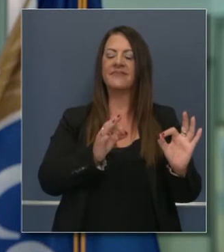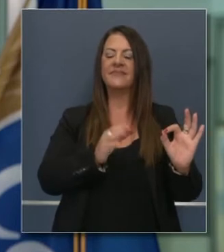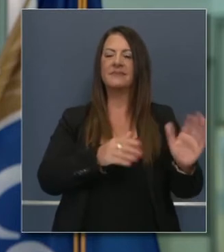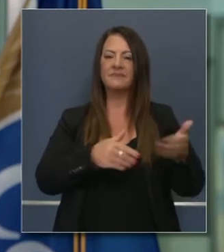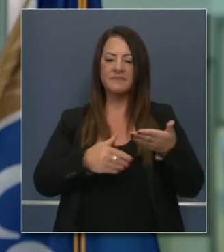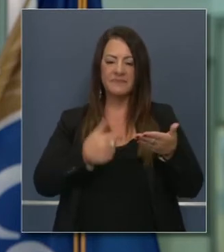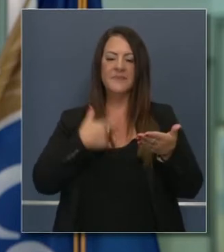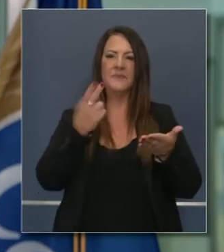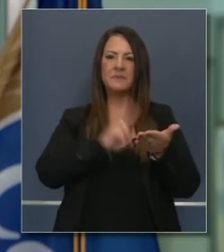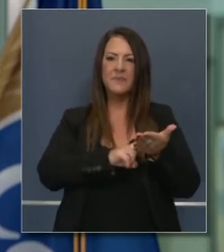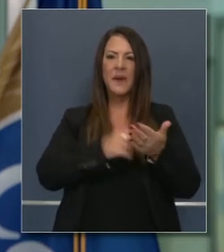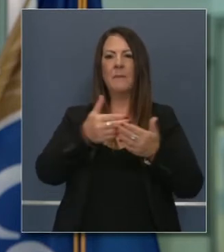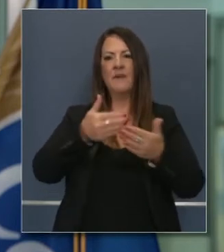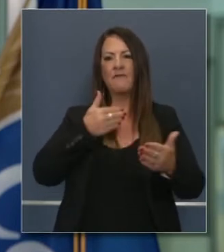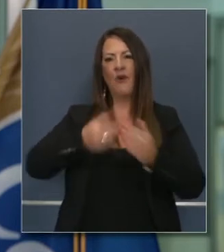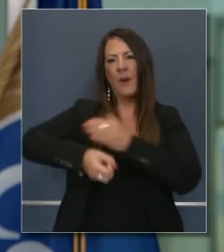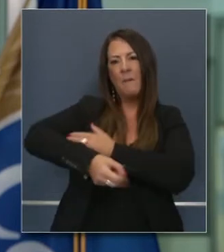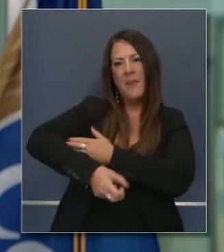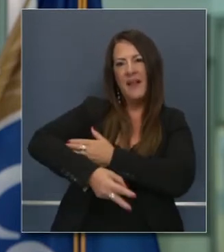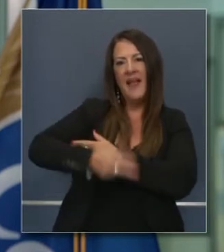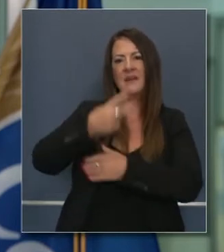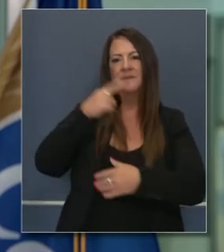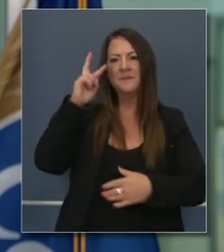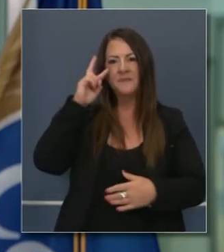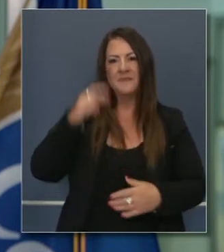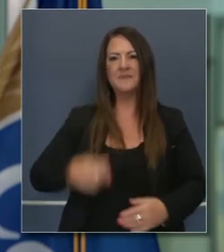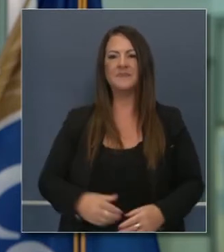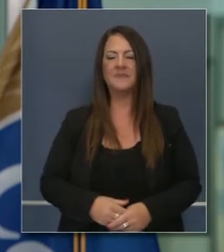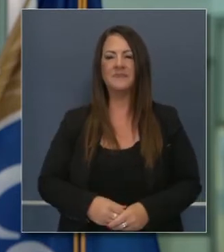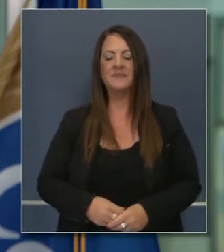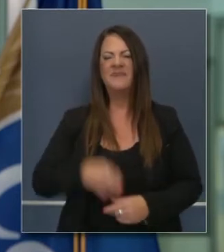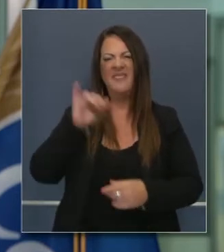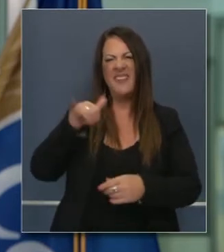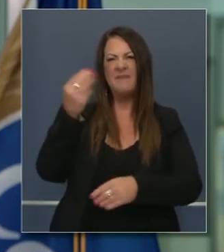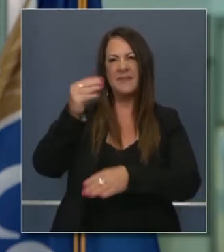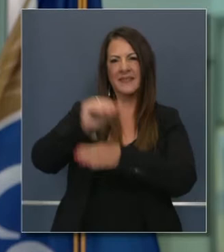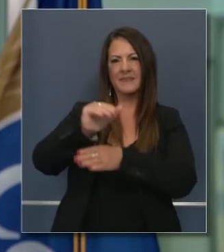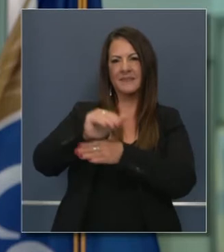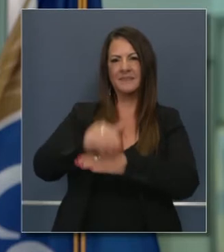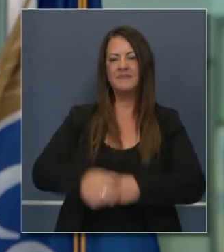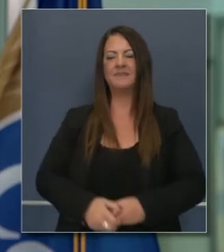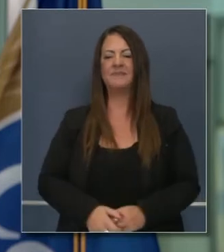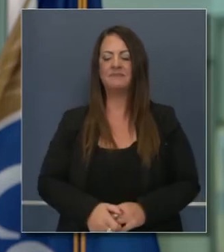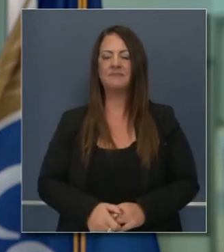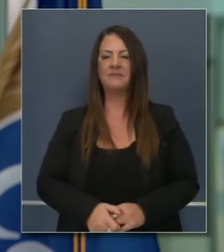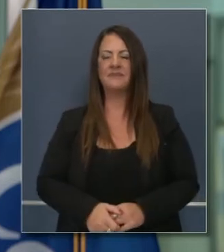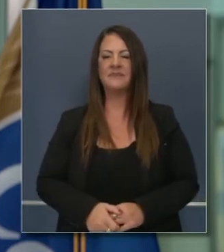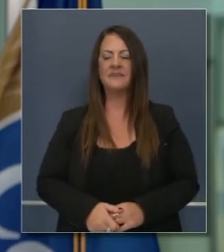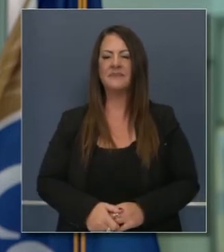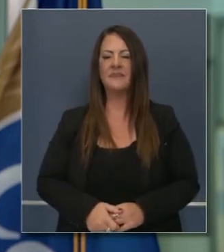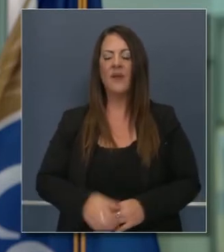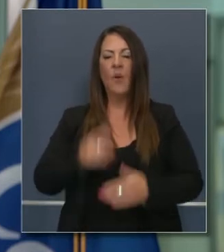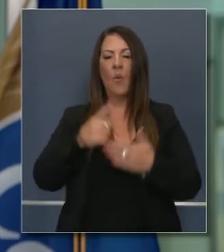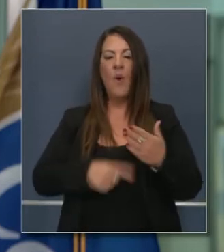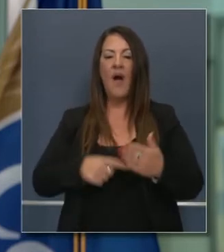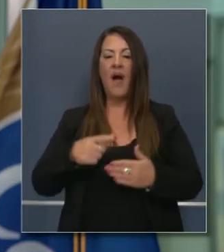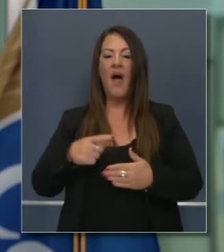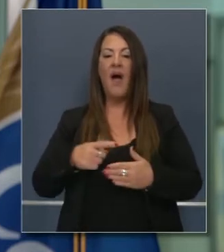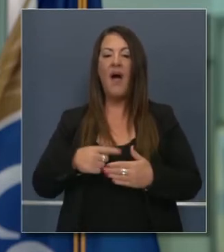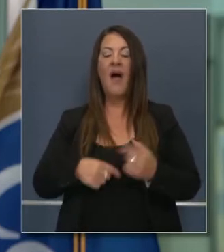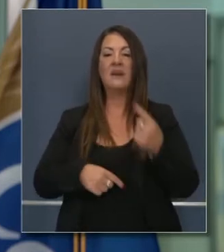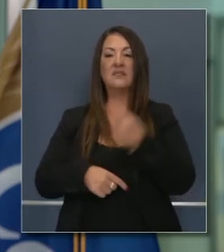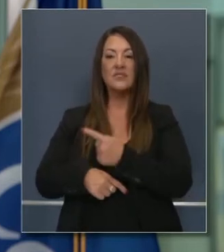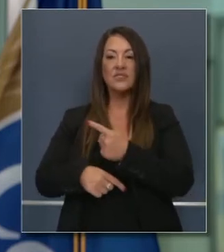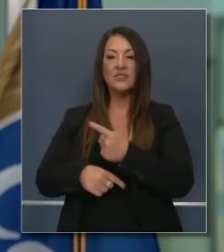terminarla y firmarla antes de la fecha límite de la medianoche, el lunes en la noche. Lourdes